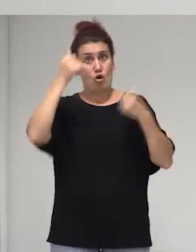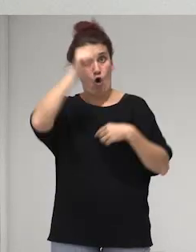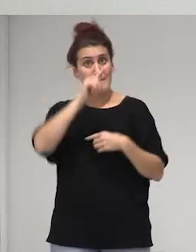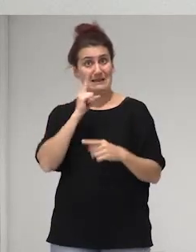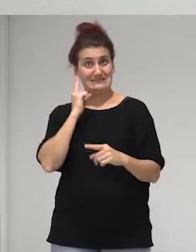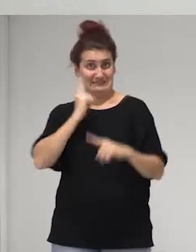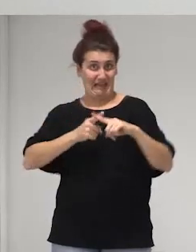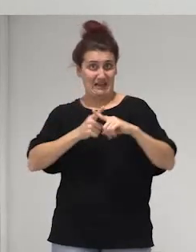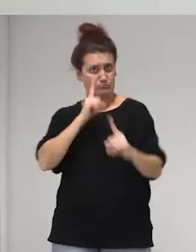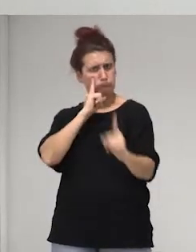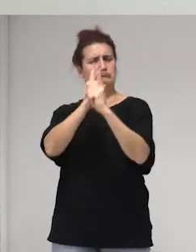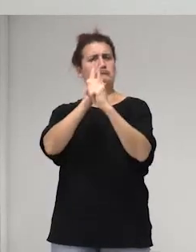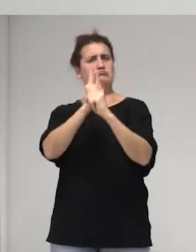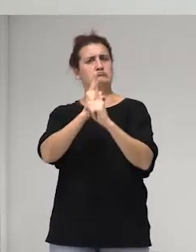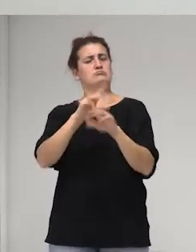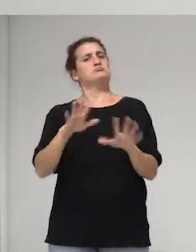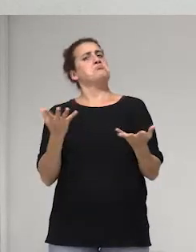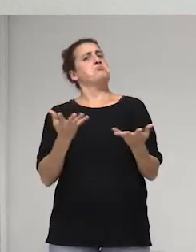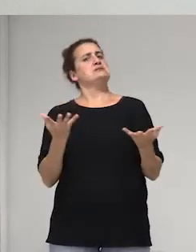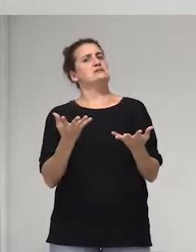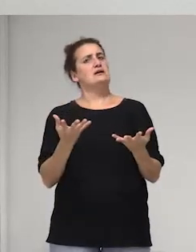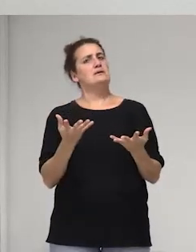gay pues hubo una